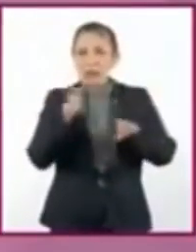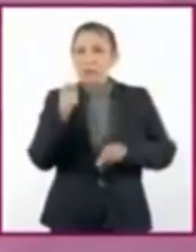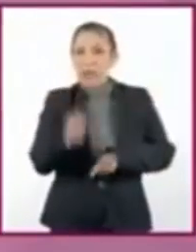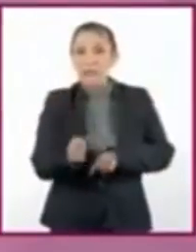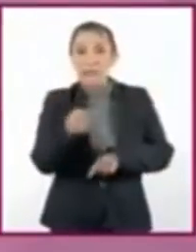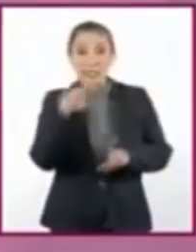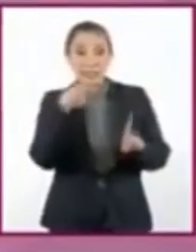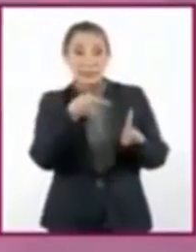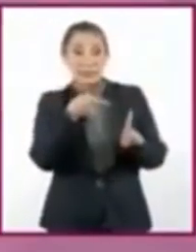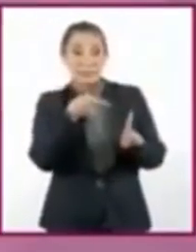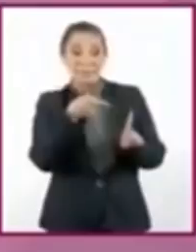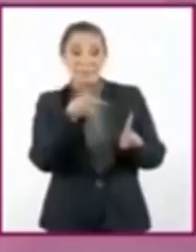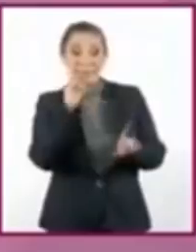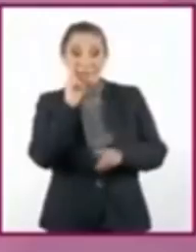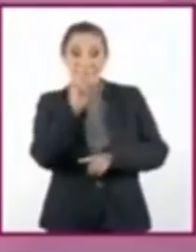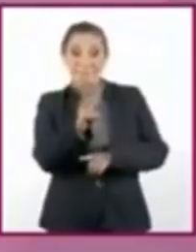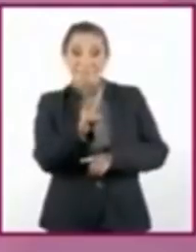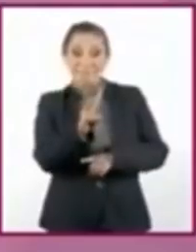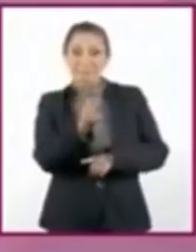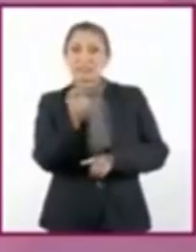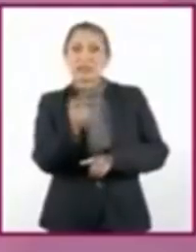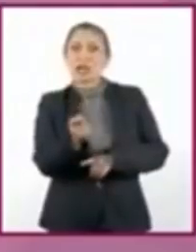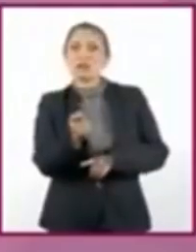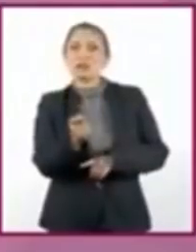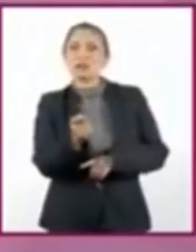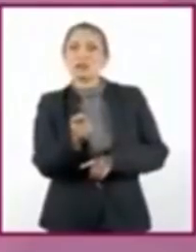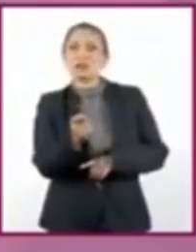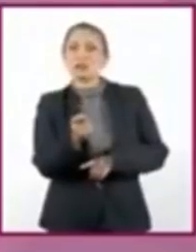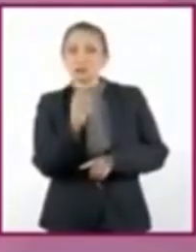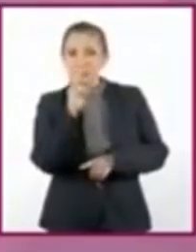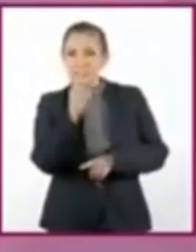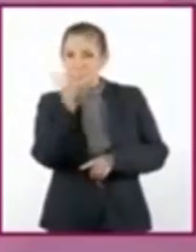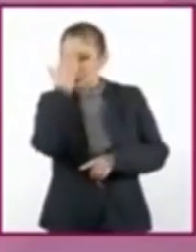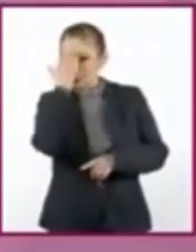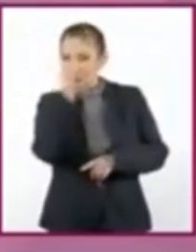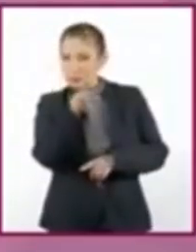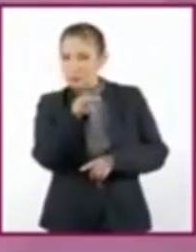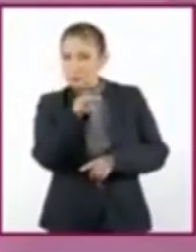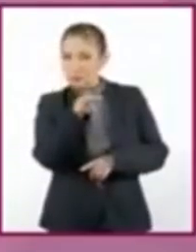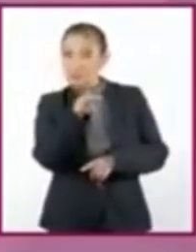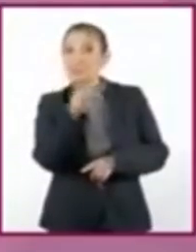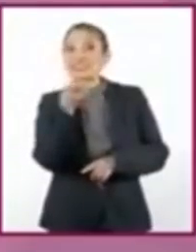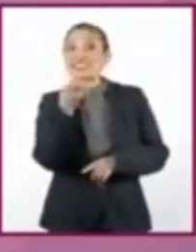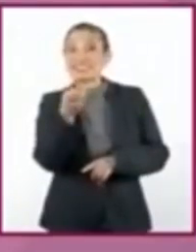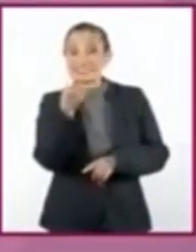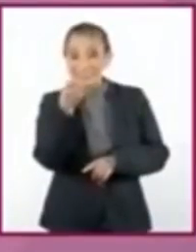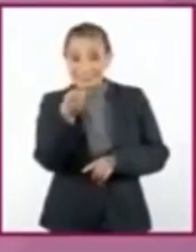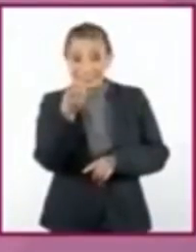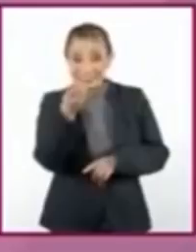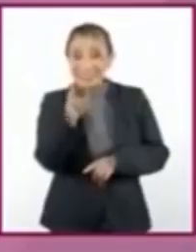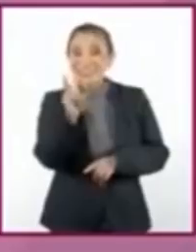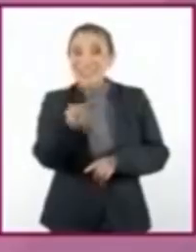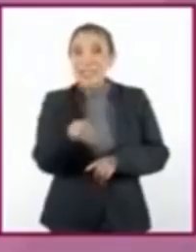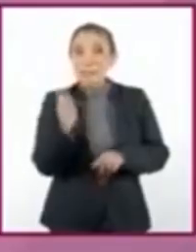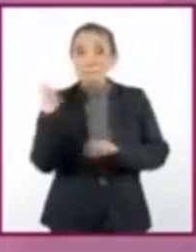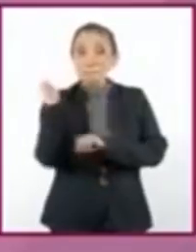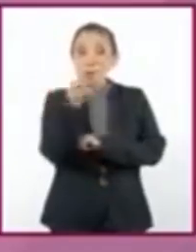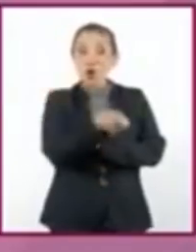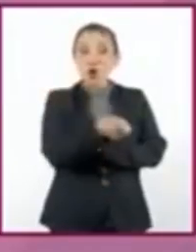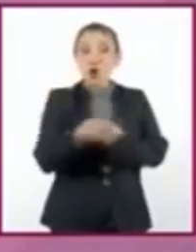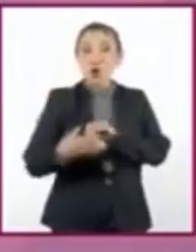con este objeto. ¿De qué factor estaremos hablando? Correcto, la pesca.